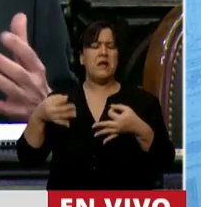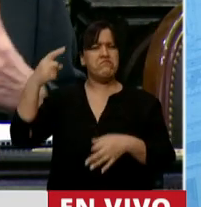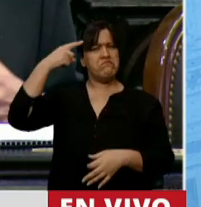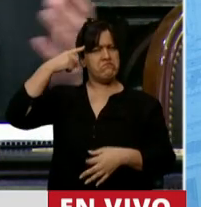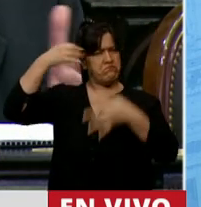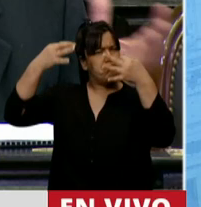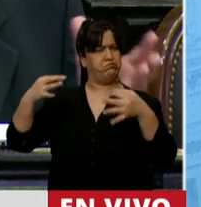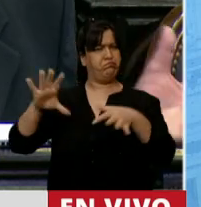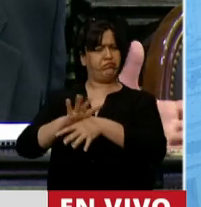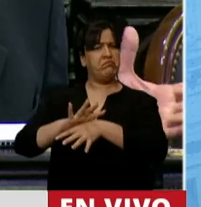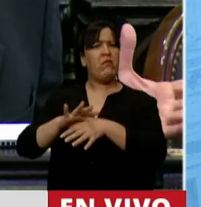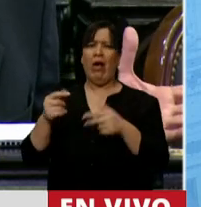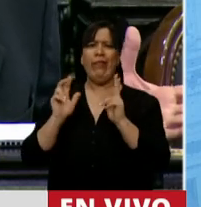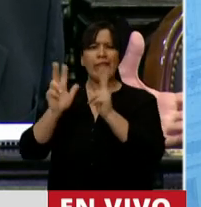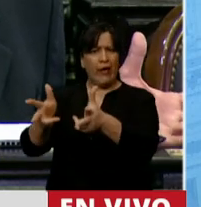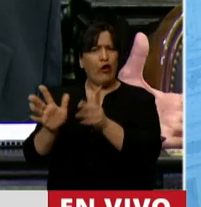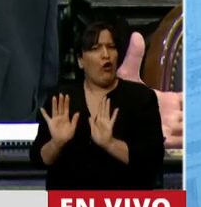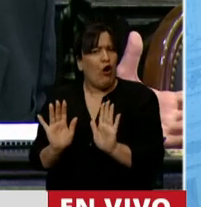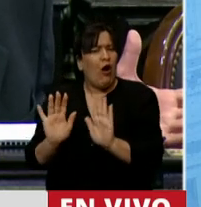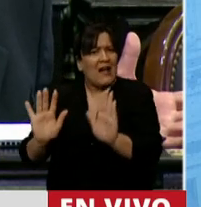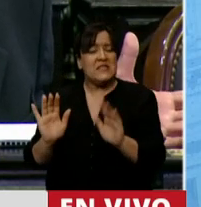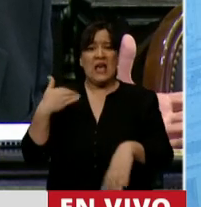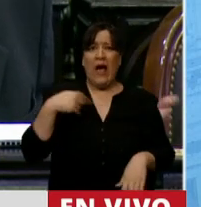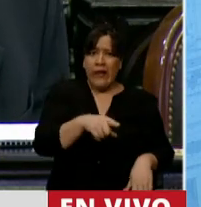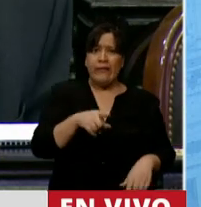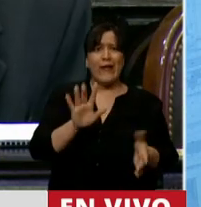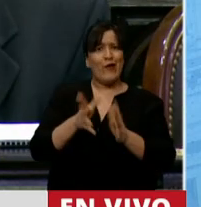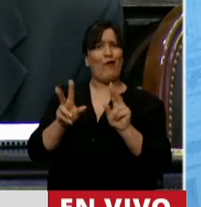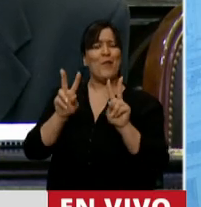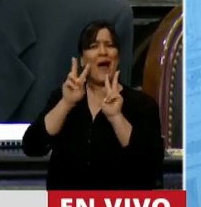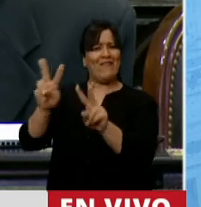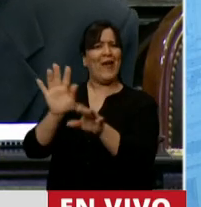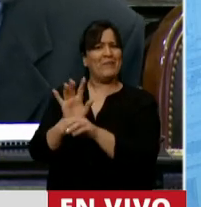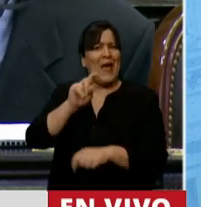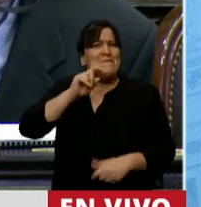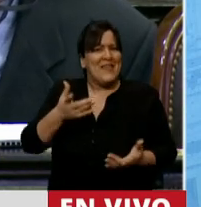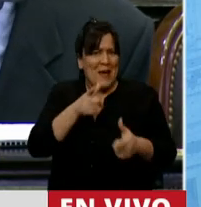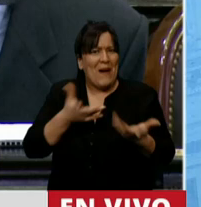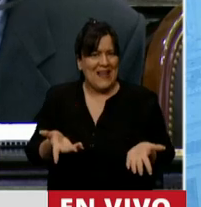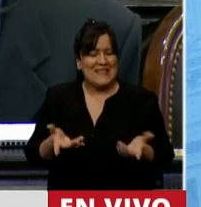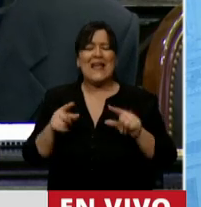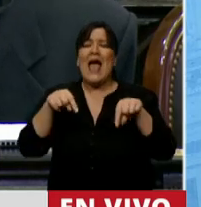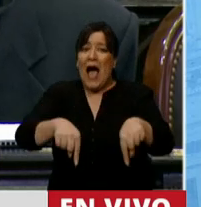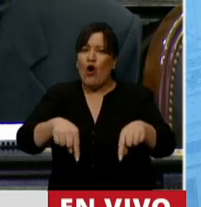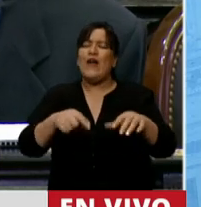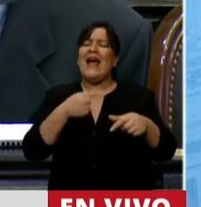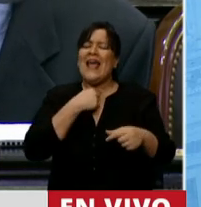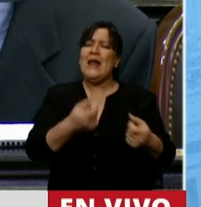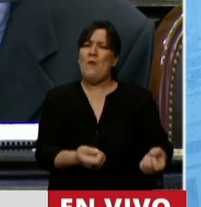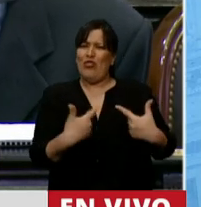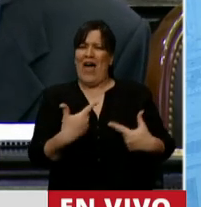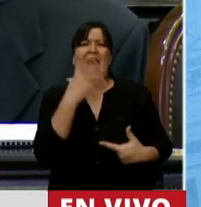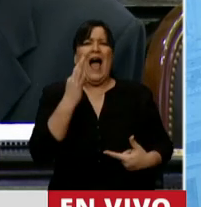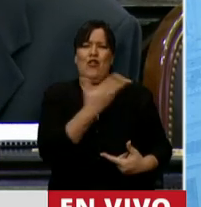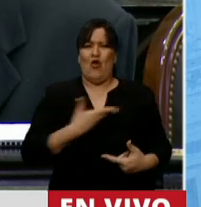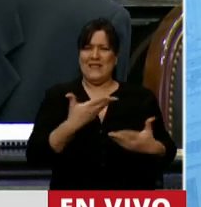común, dio cuenta de que esto había pasado y los argentinos lo vimos con envidia. Entonces, lo que queremos es un gesto, que cuando